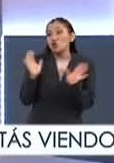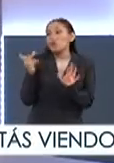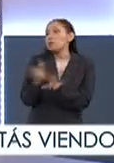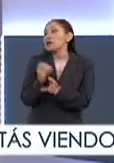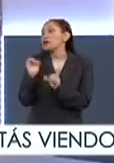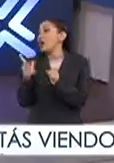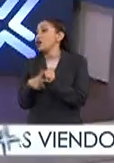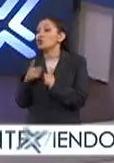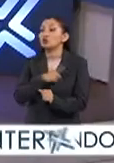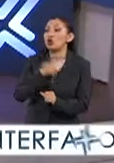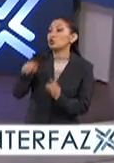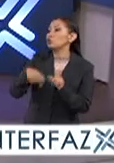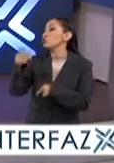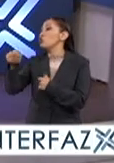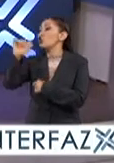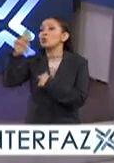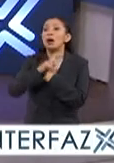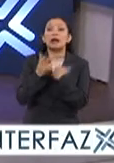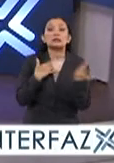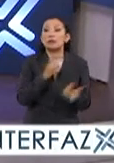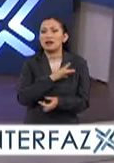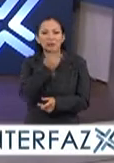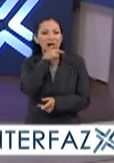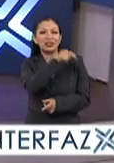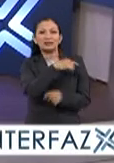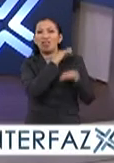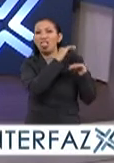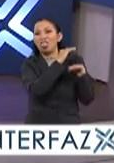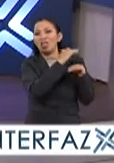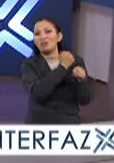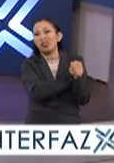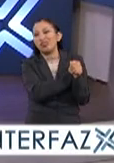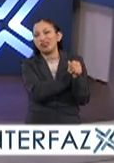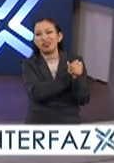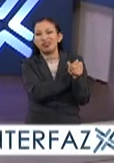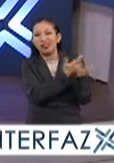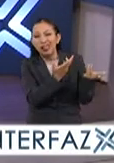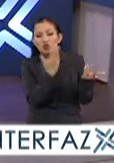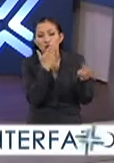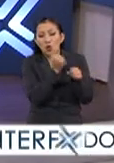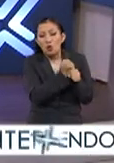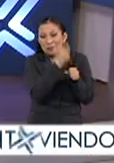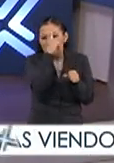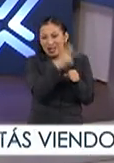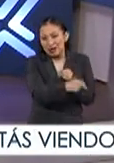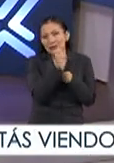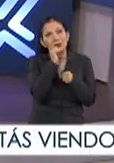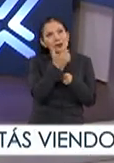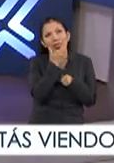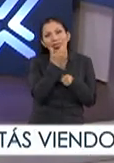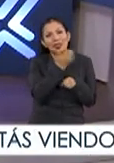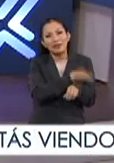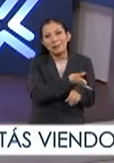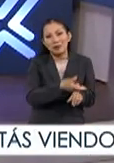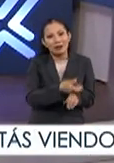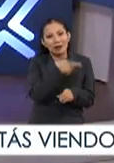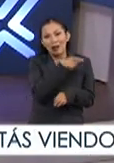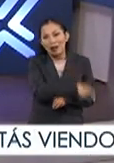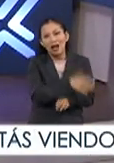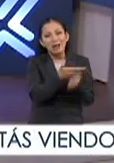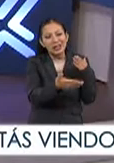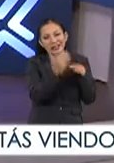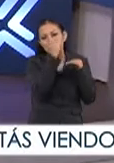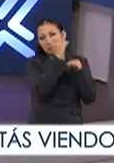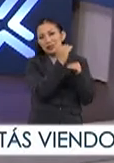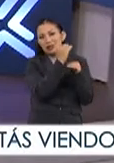que te vayas solo, que qué vas a hacer en otro país, o sea, ese como que apego que tenemos nosotros como mexicanos con las familias, a veces es un